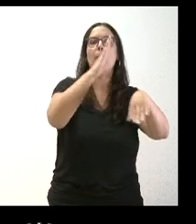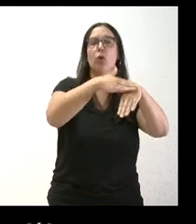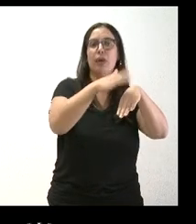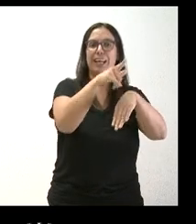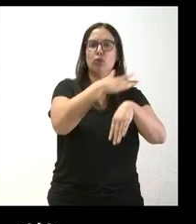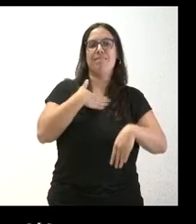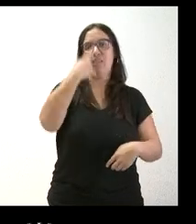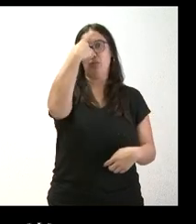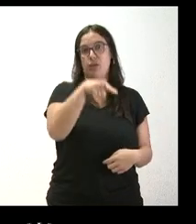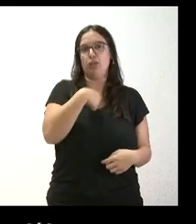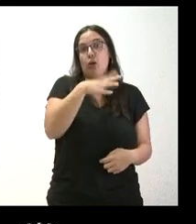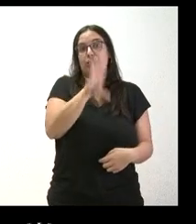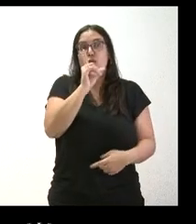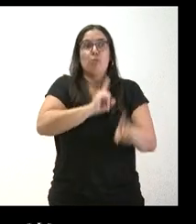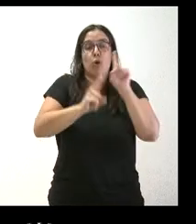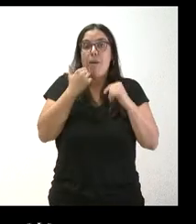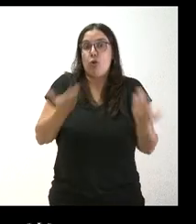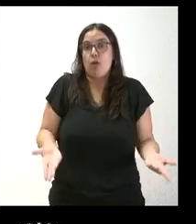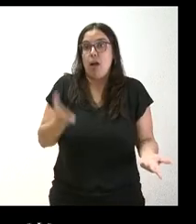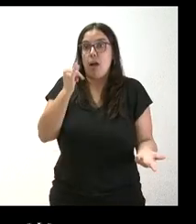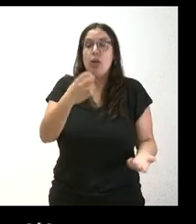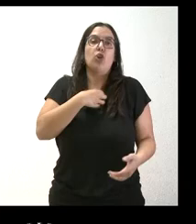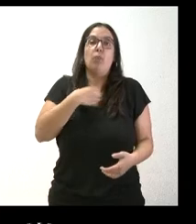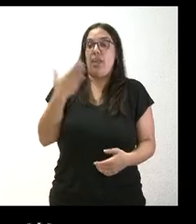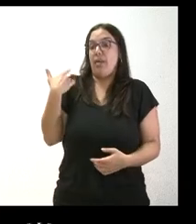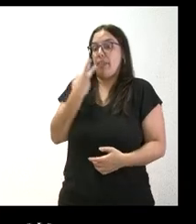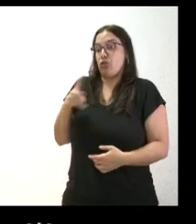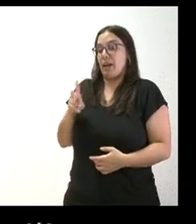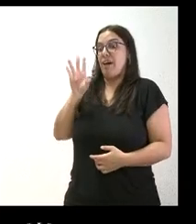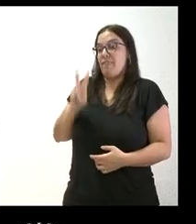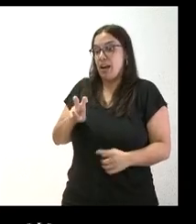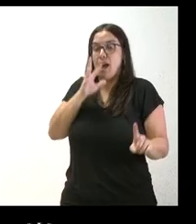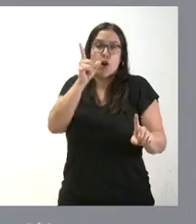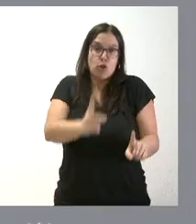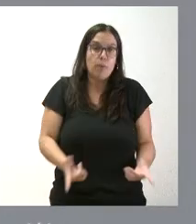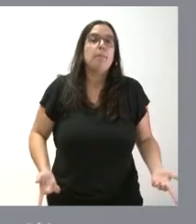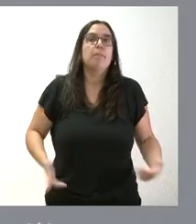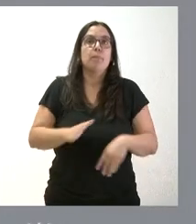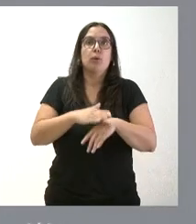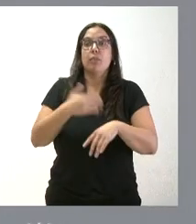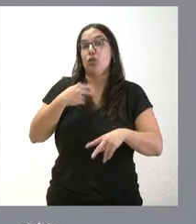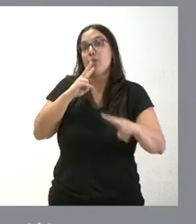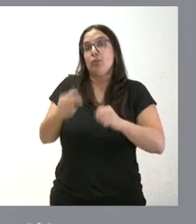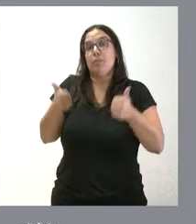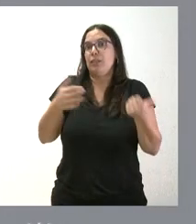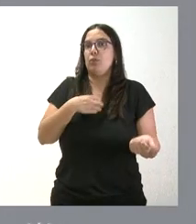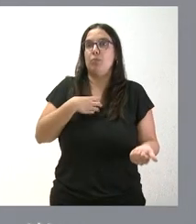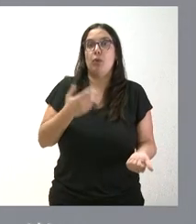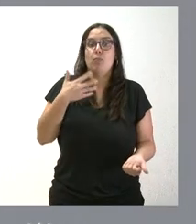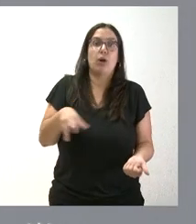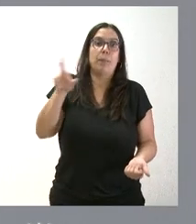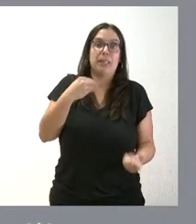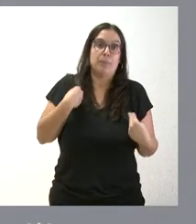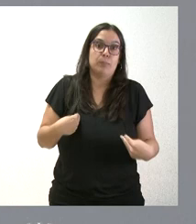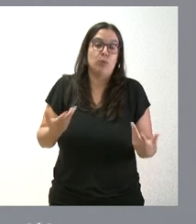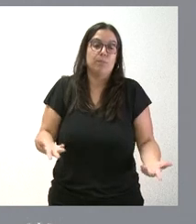Entiendo que hay algún problema. No puede ser que les valéis hace 15 días y hoy no. Pues yo la contestación que le puedo dar, le puedo repetir las palabras, pero